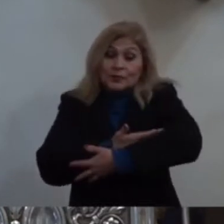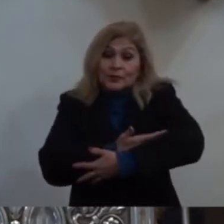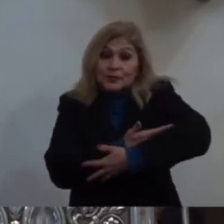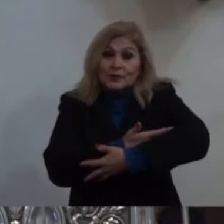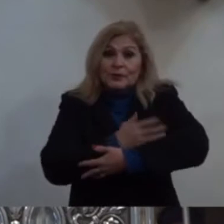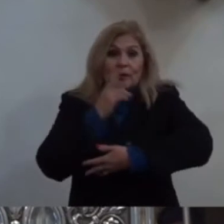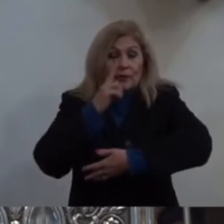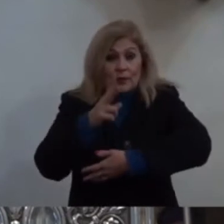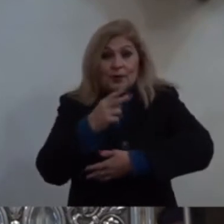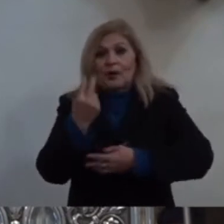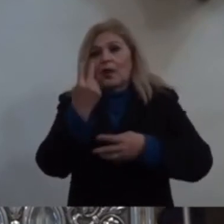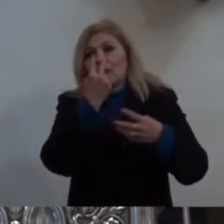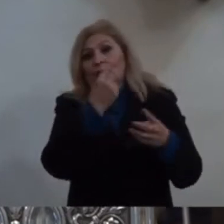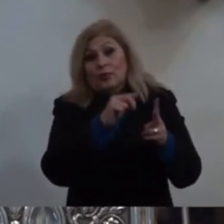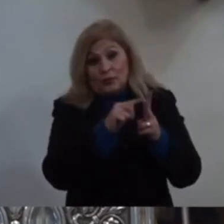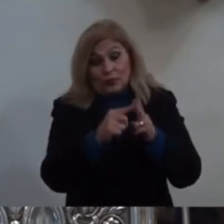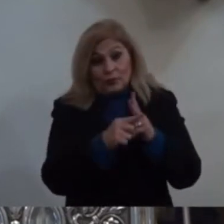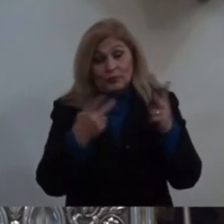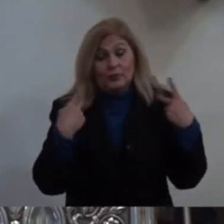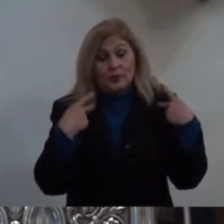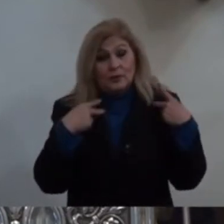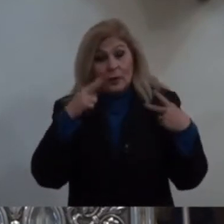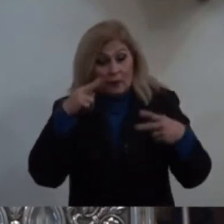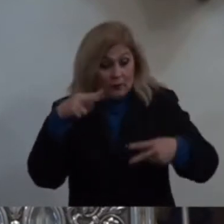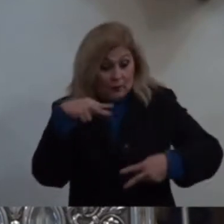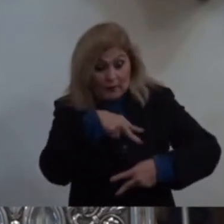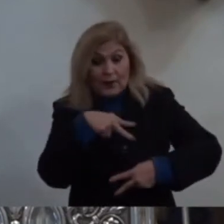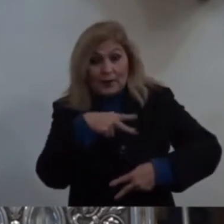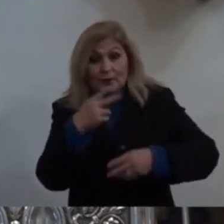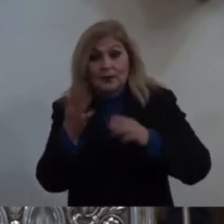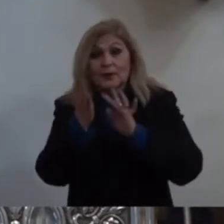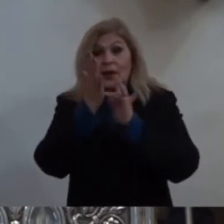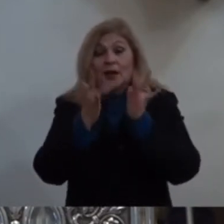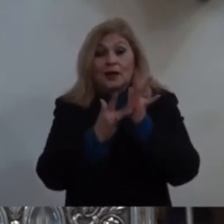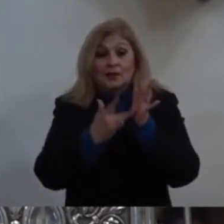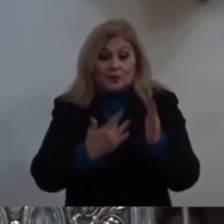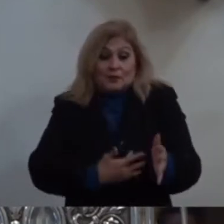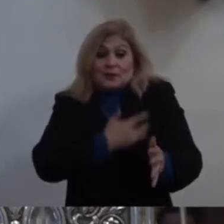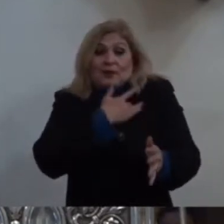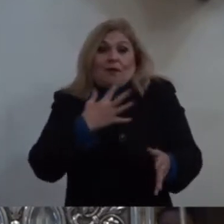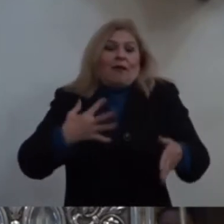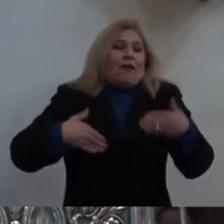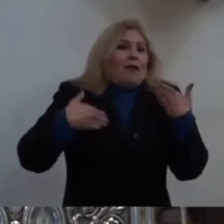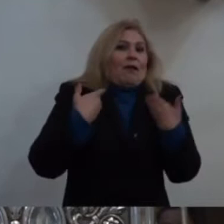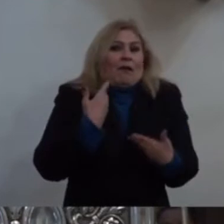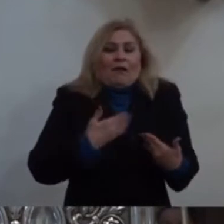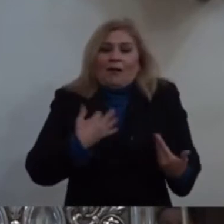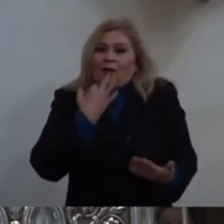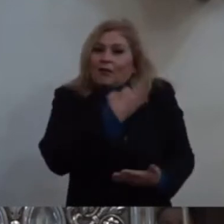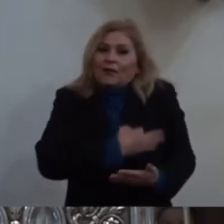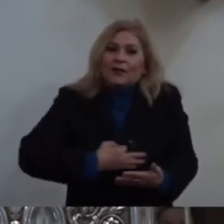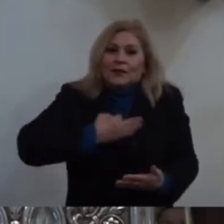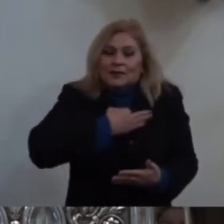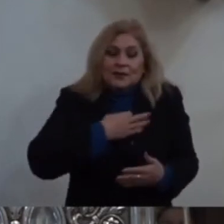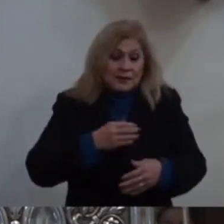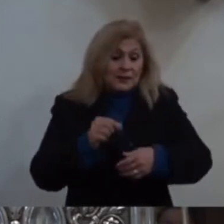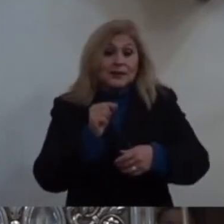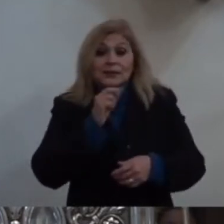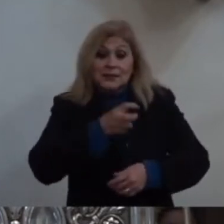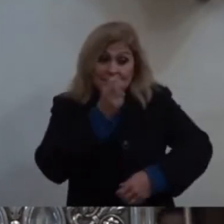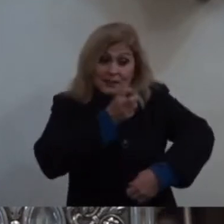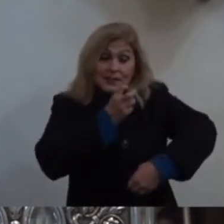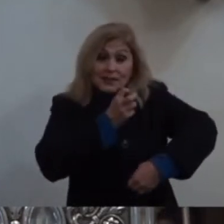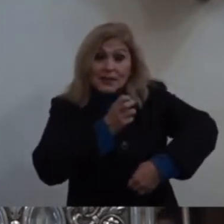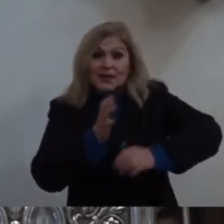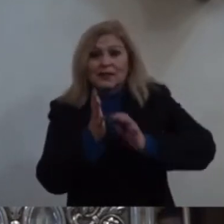experiencia de alegría Este niño Este niño Bendición para el